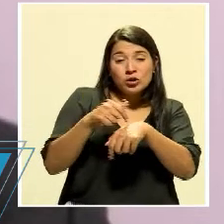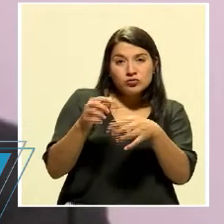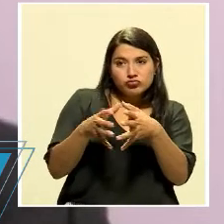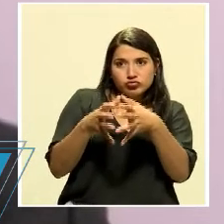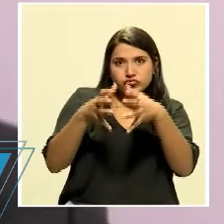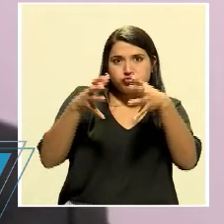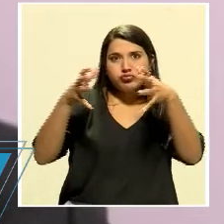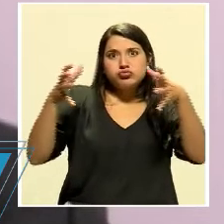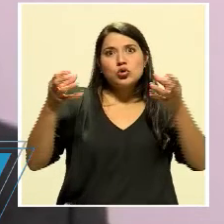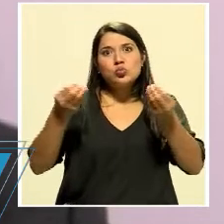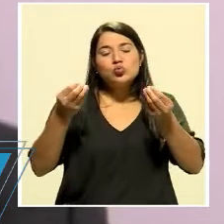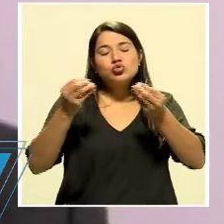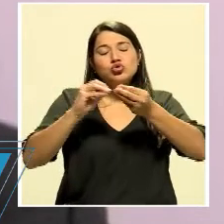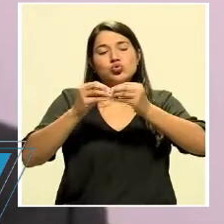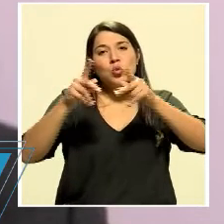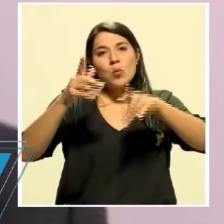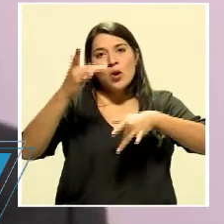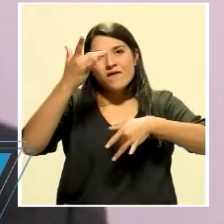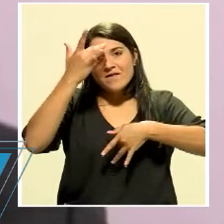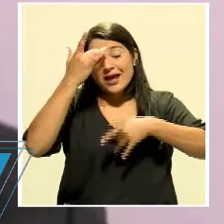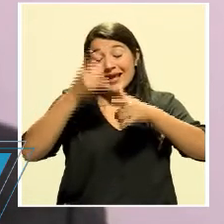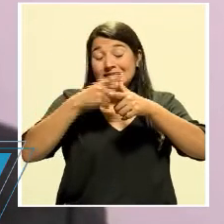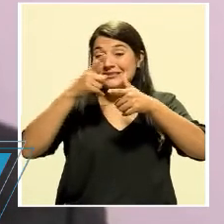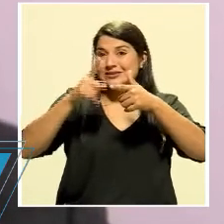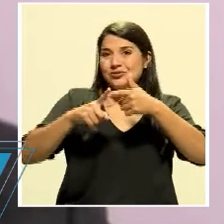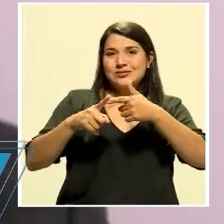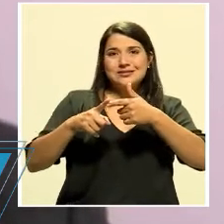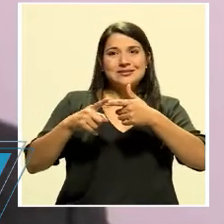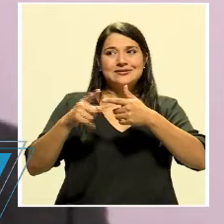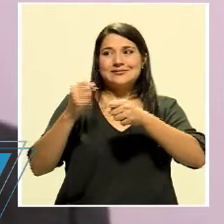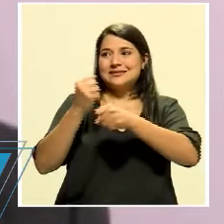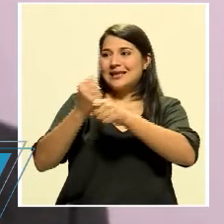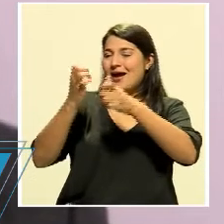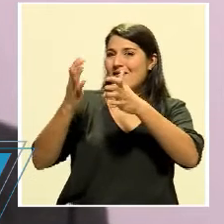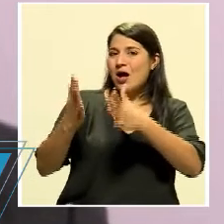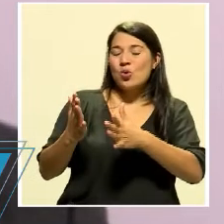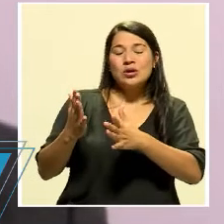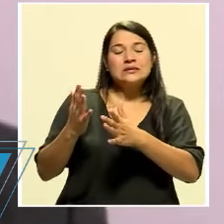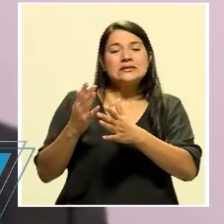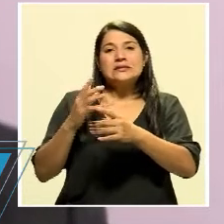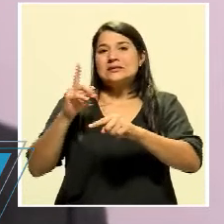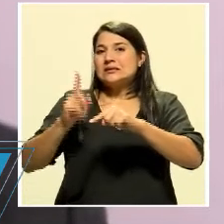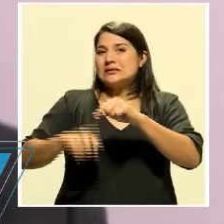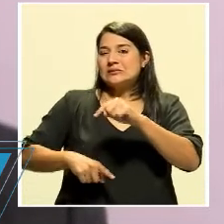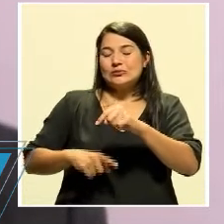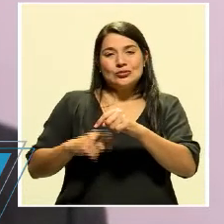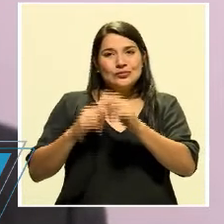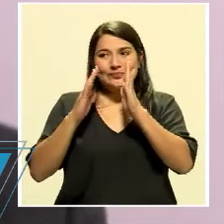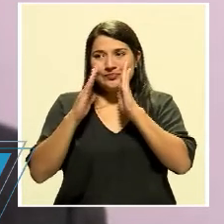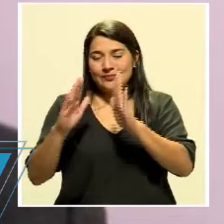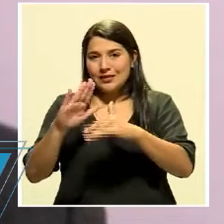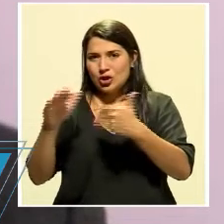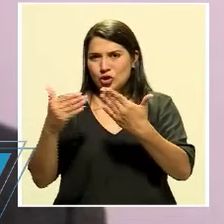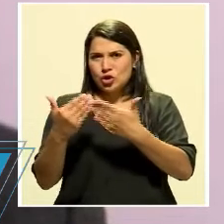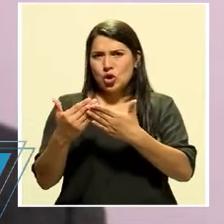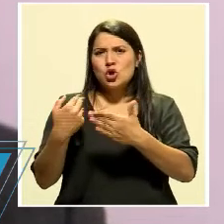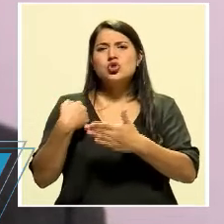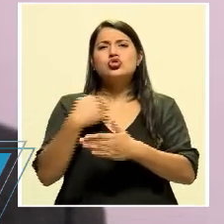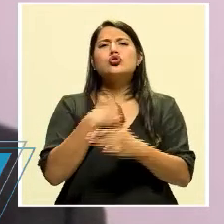a esa sobredemanda de los servicios y ya hemos estado haciendo los ajustes necesarios, ¿verdad? Con